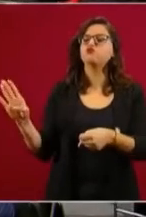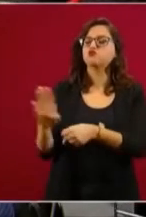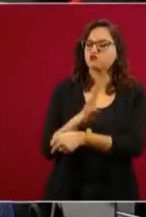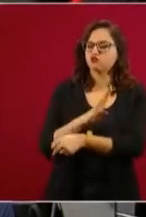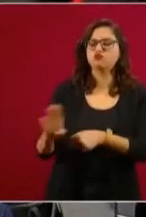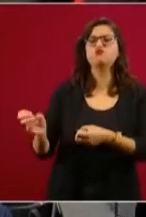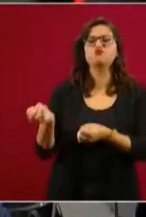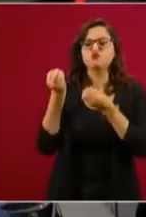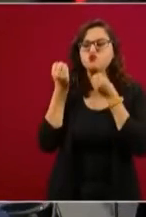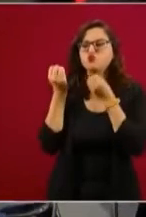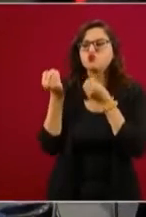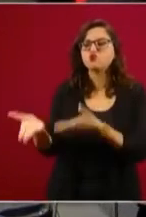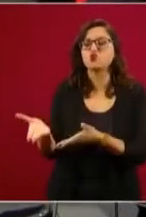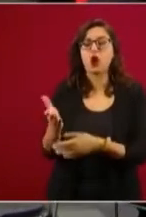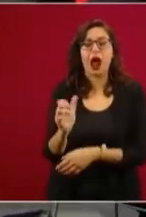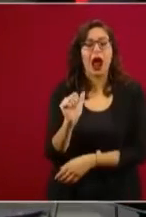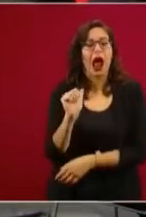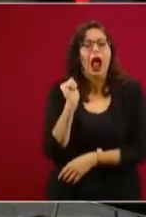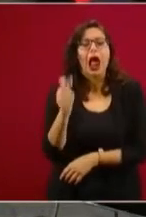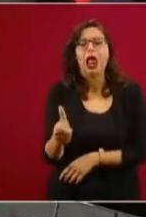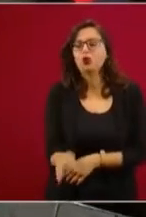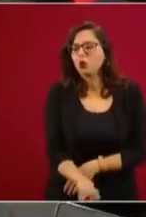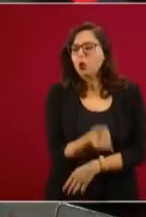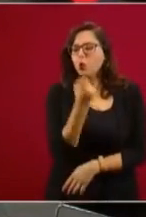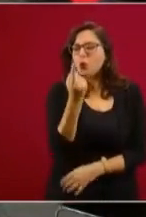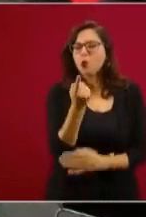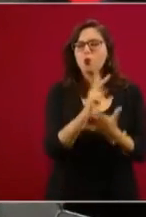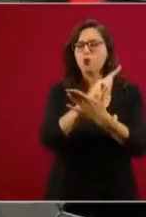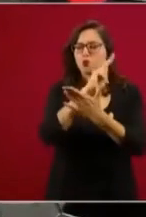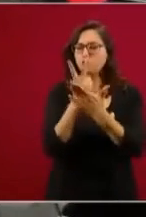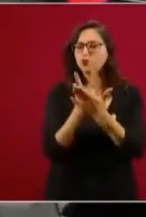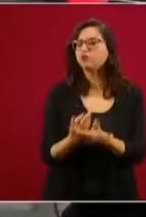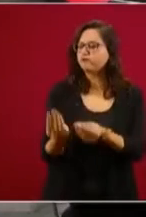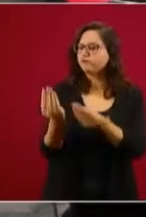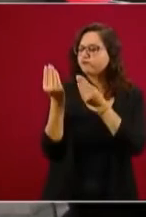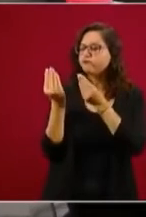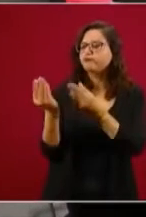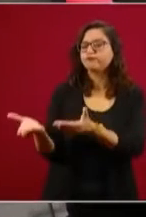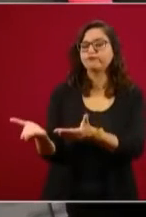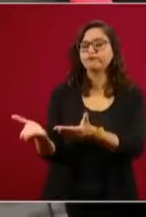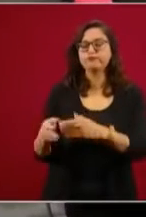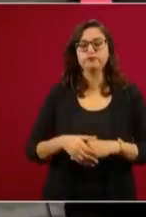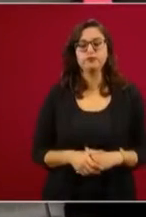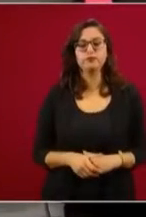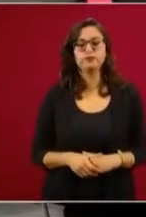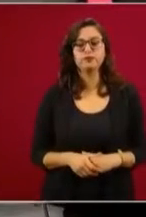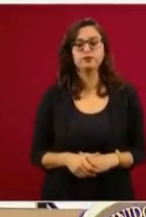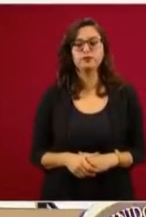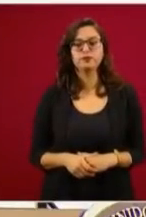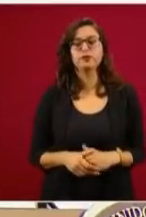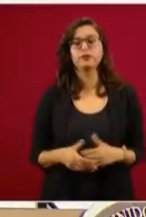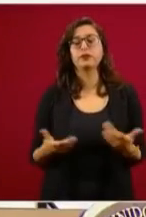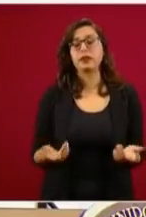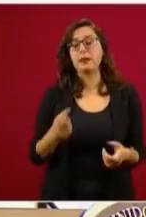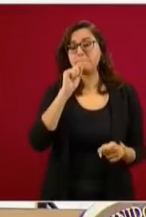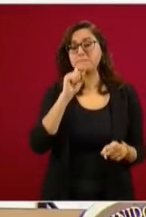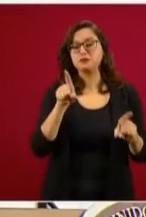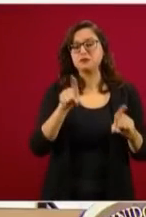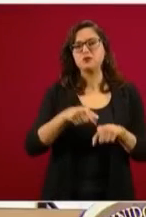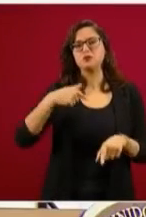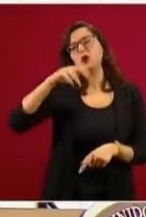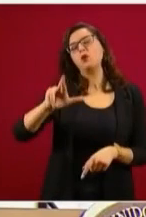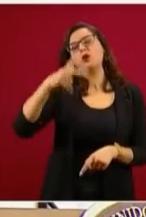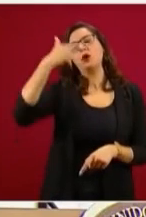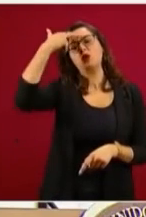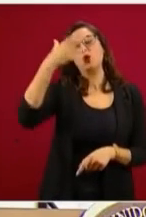esperanza también, un mensaje de decir, bueno, pues un poco como empezó al principio, diciendo que a pesar